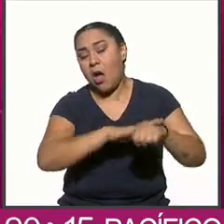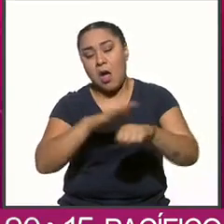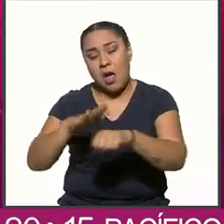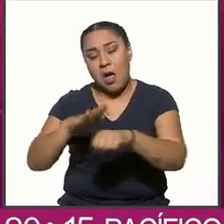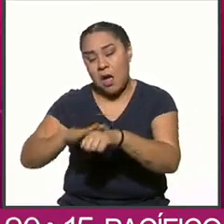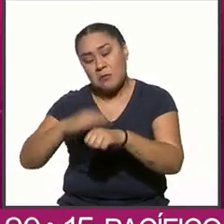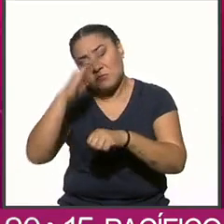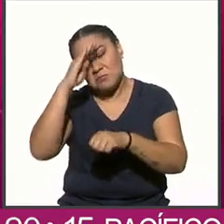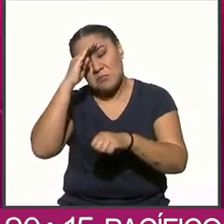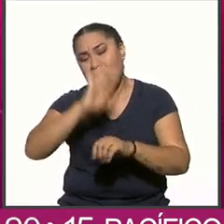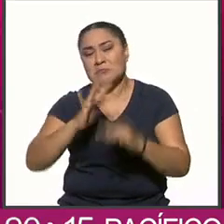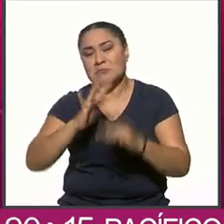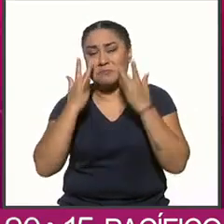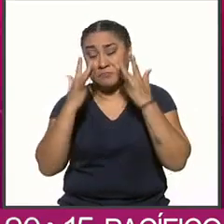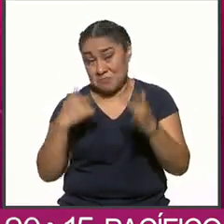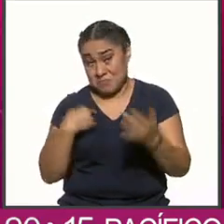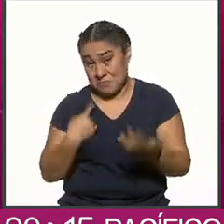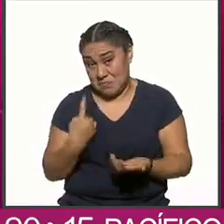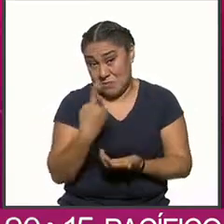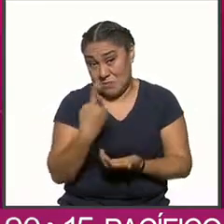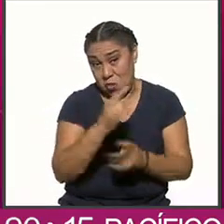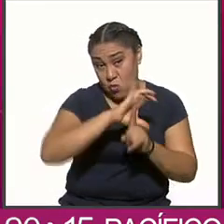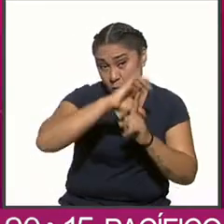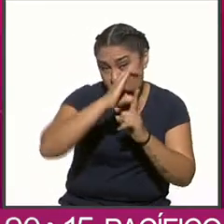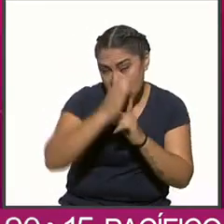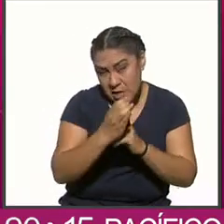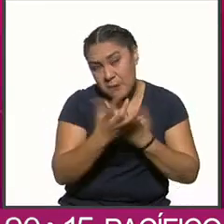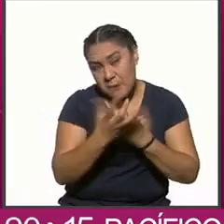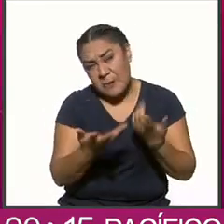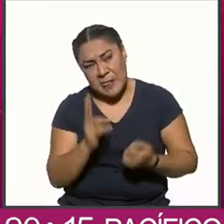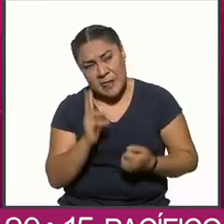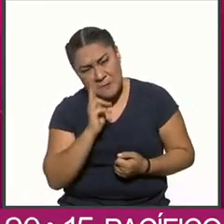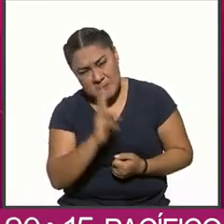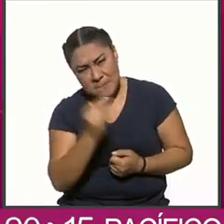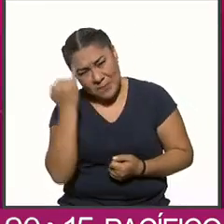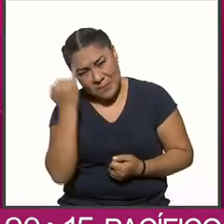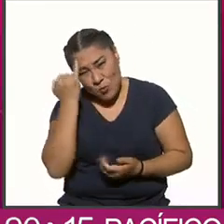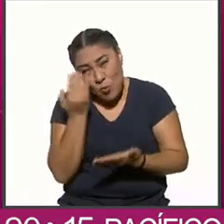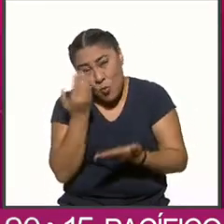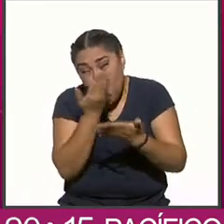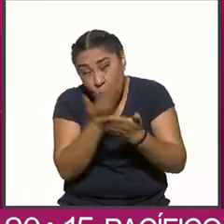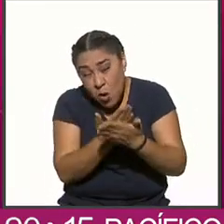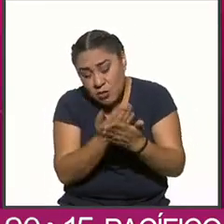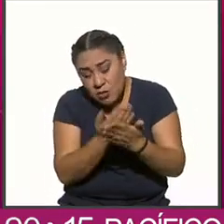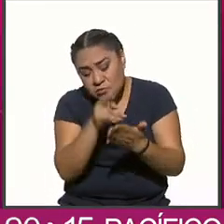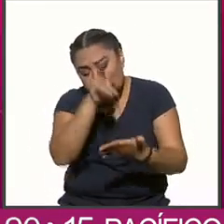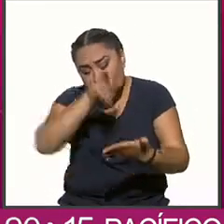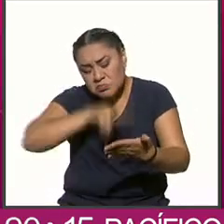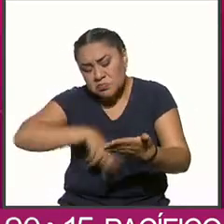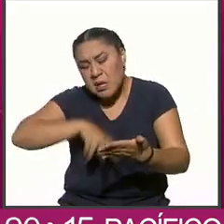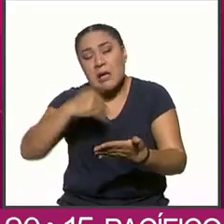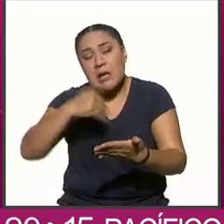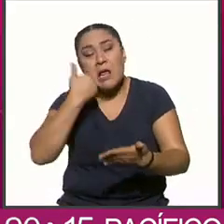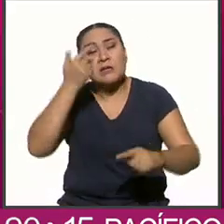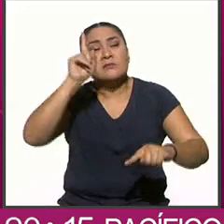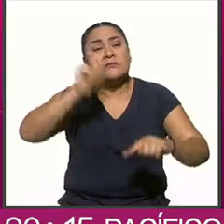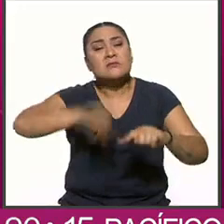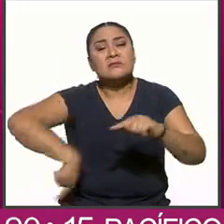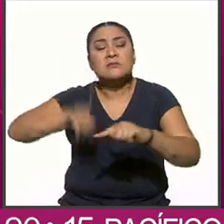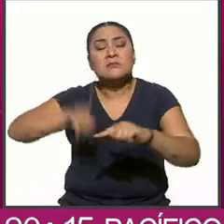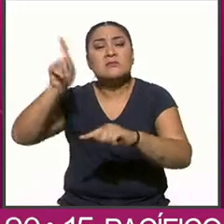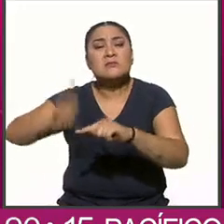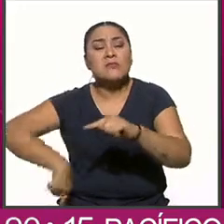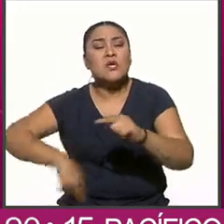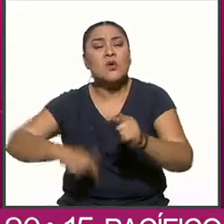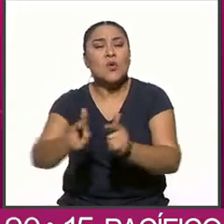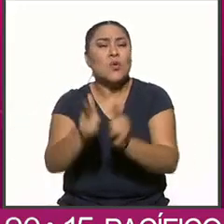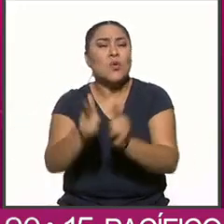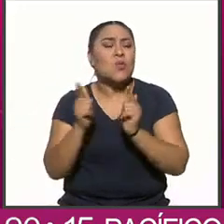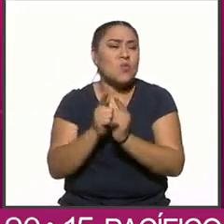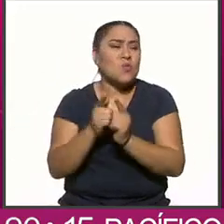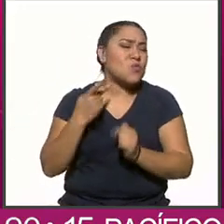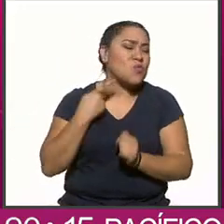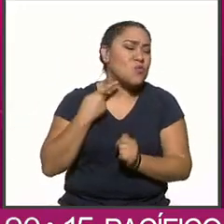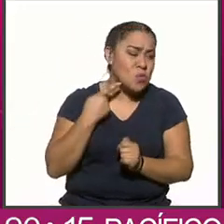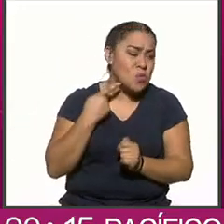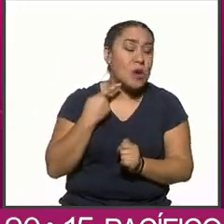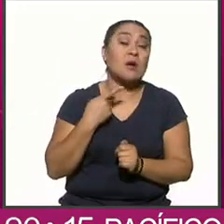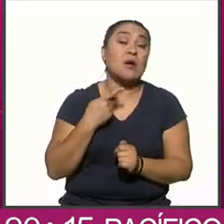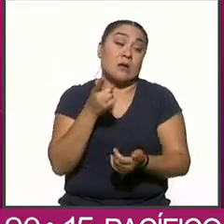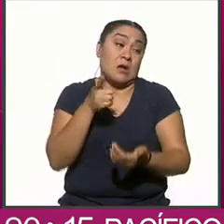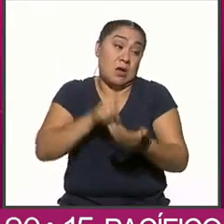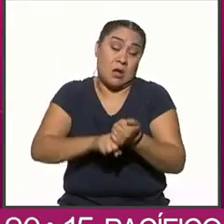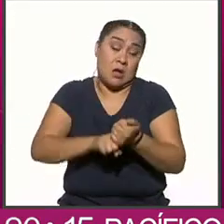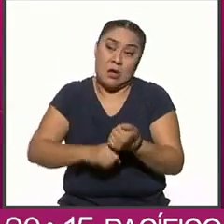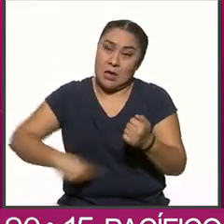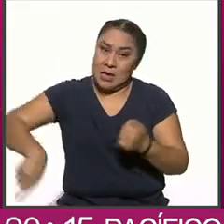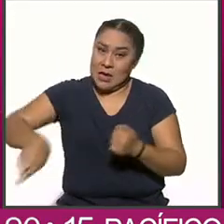participar en el comité, argumentando que la propuesta inicial era dejar fuera a las fuerzas partidistas y dejar que los